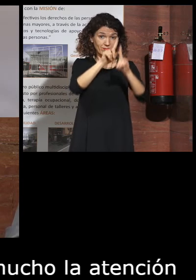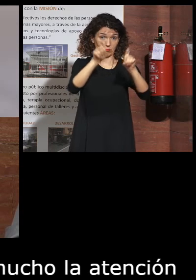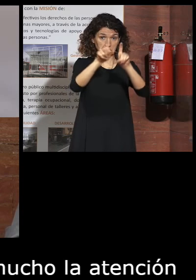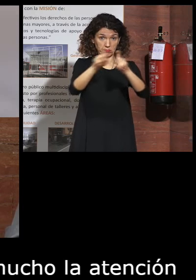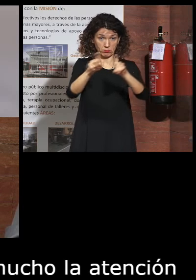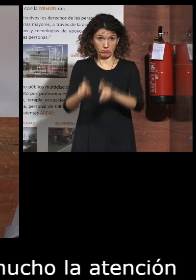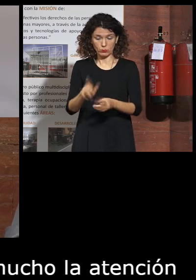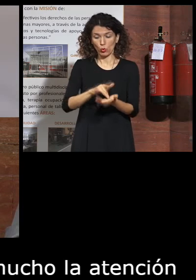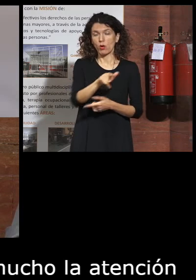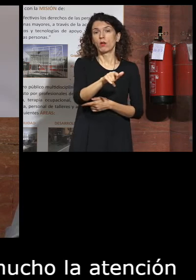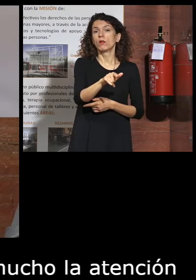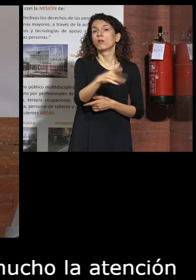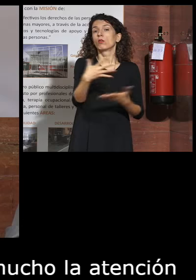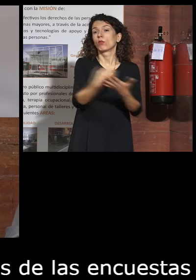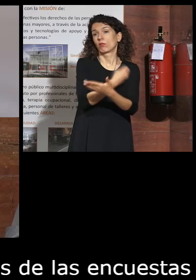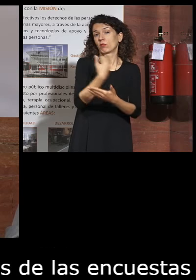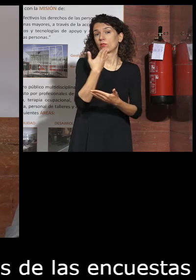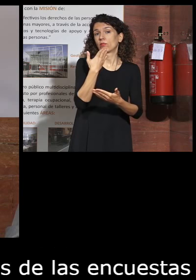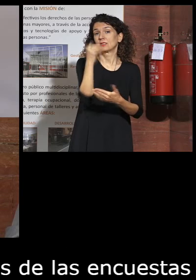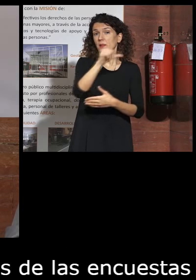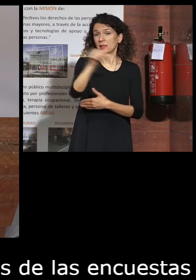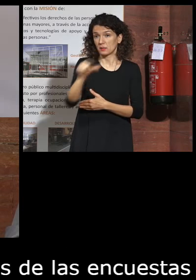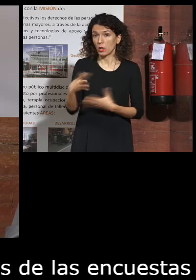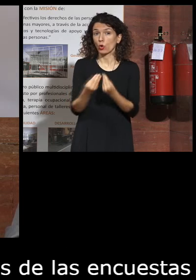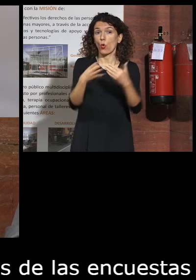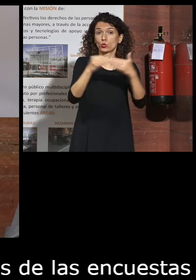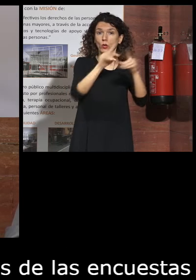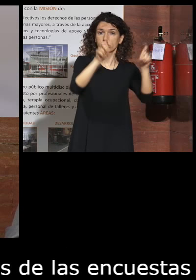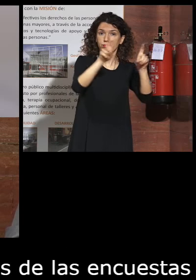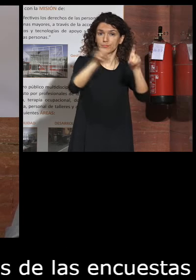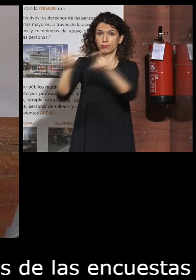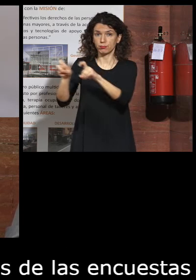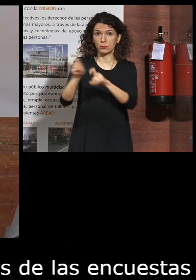encuestas que celebraban con todos los todas las semanas con todos los usuarios